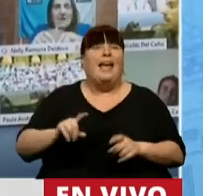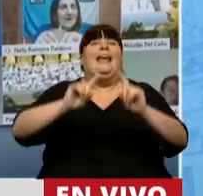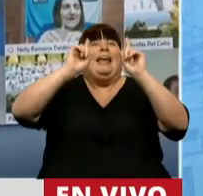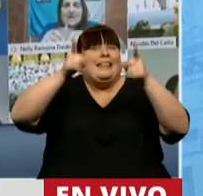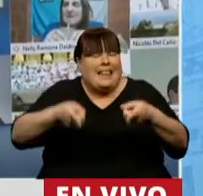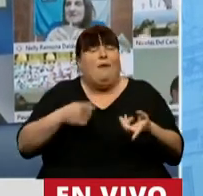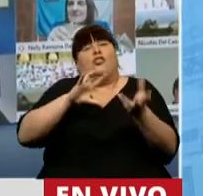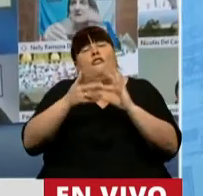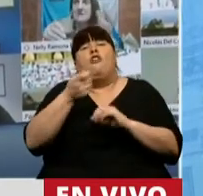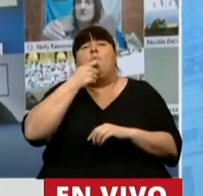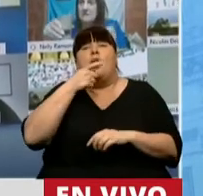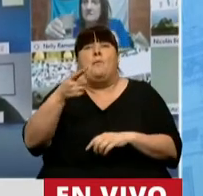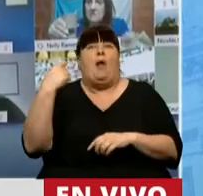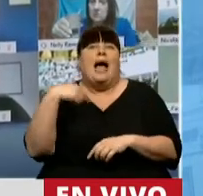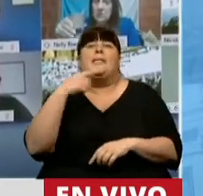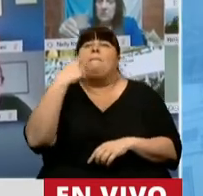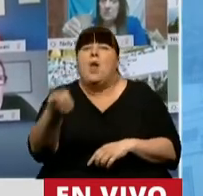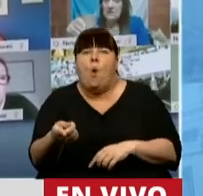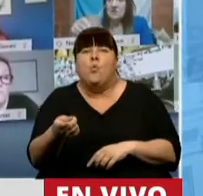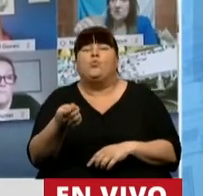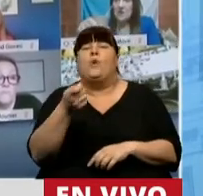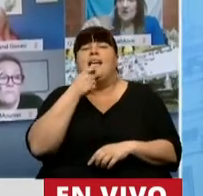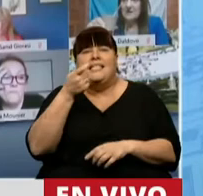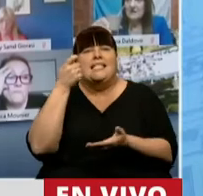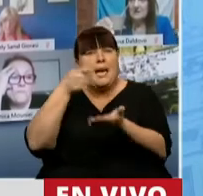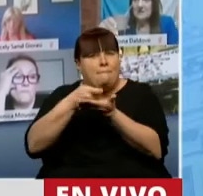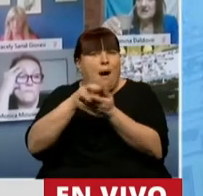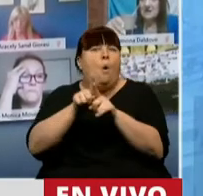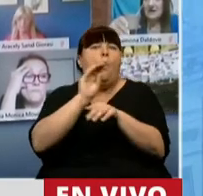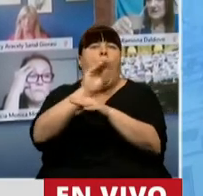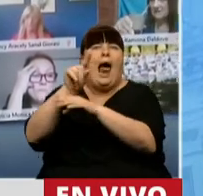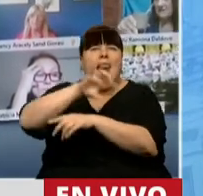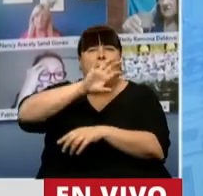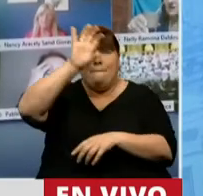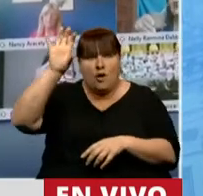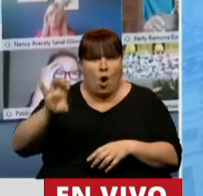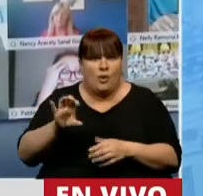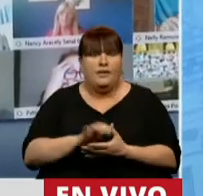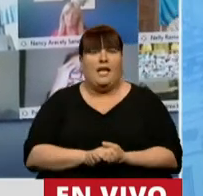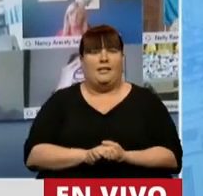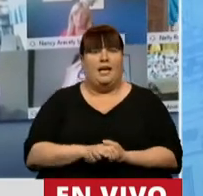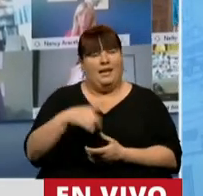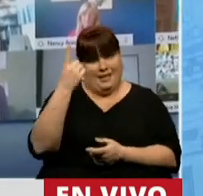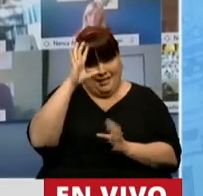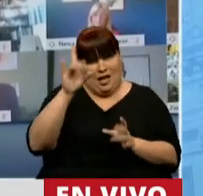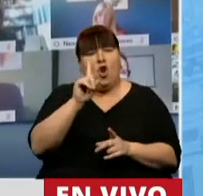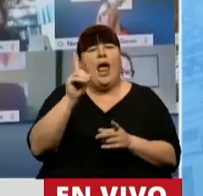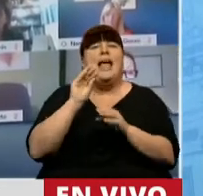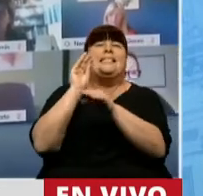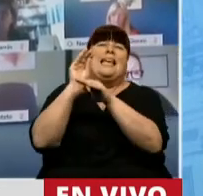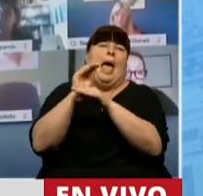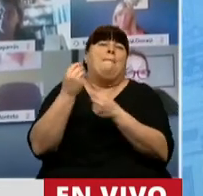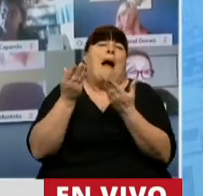también, de alguna manera, cuando se preguntó si estaban financiando de alguna forma las provincias, que tengamos en cuenta que no es un